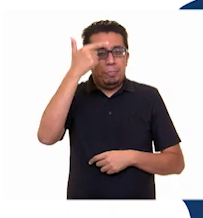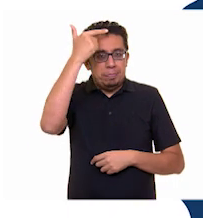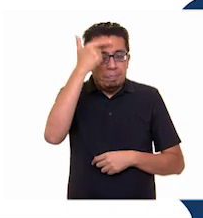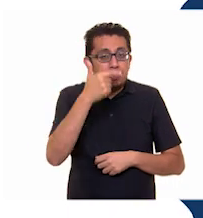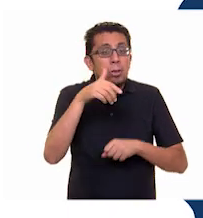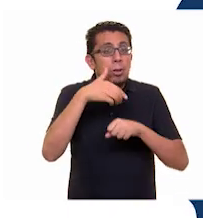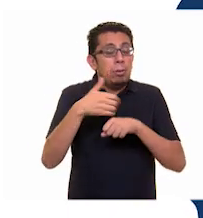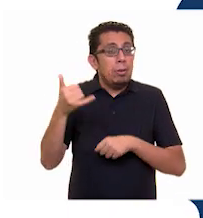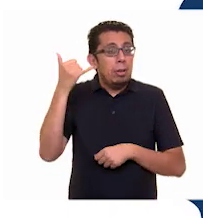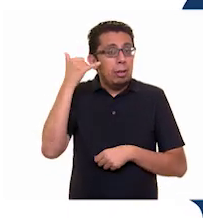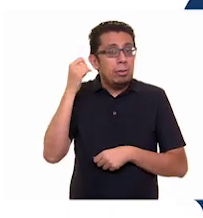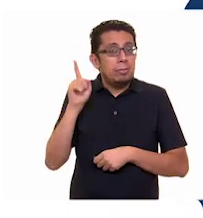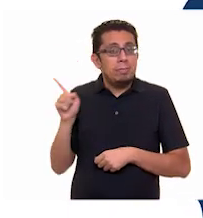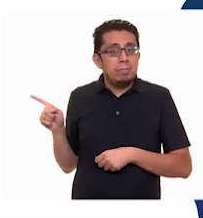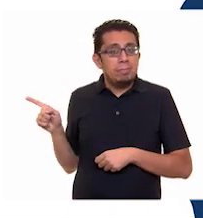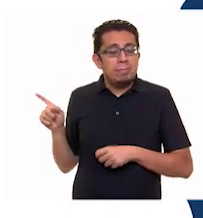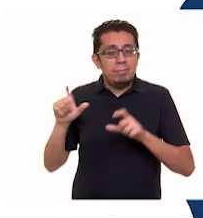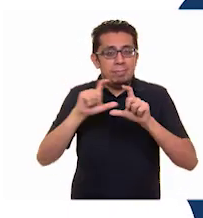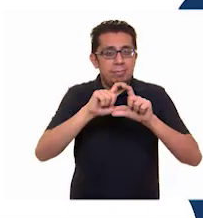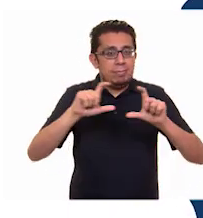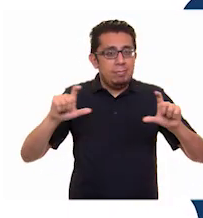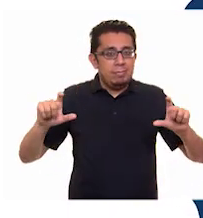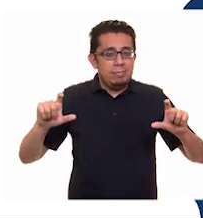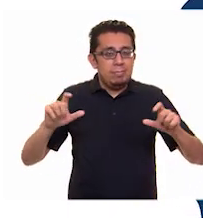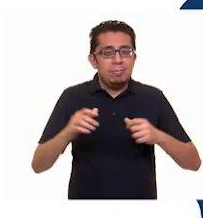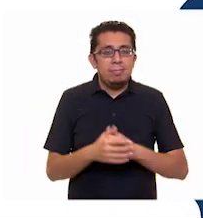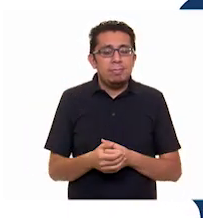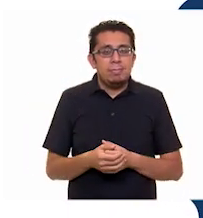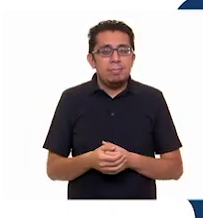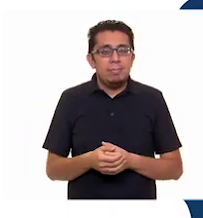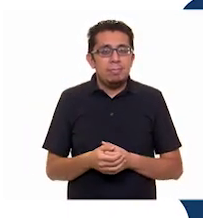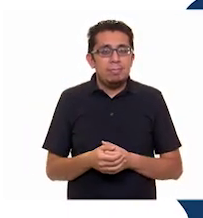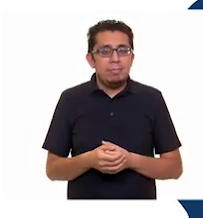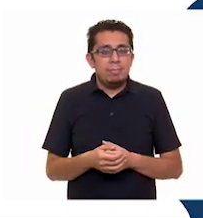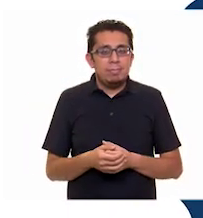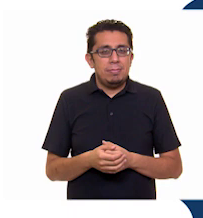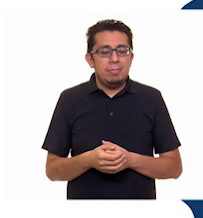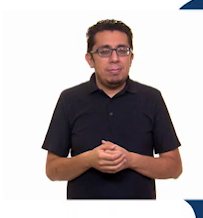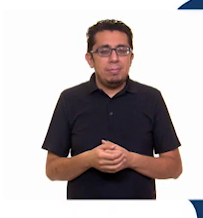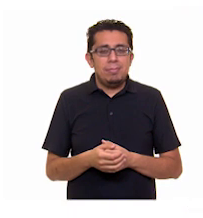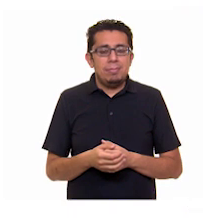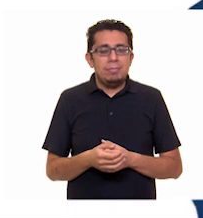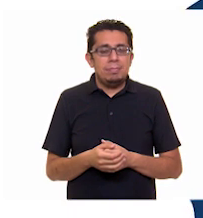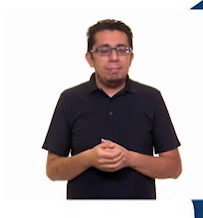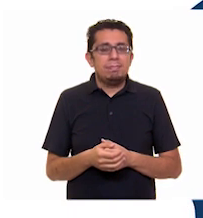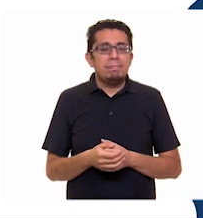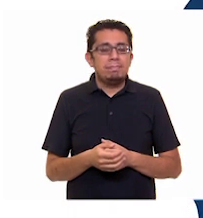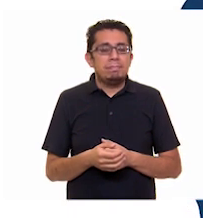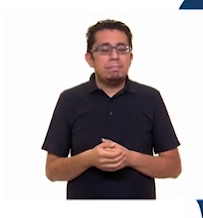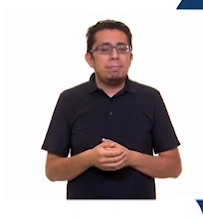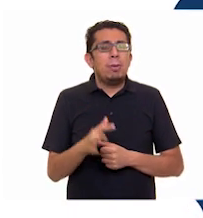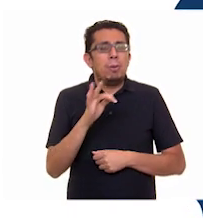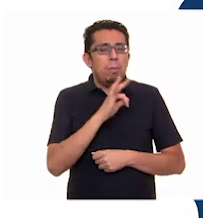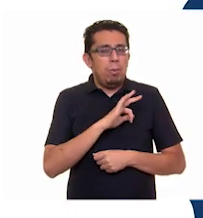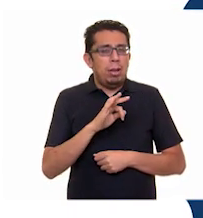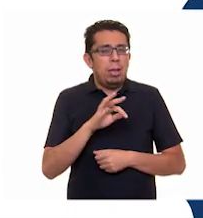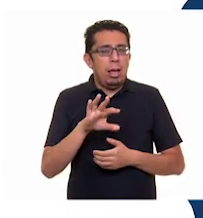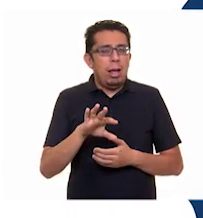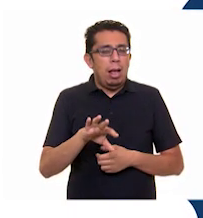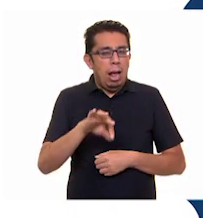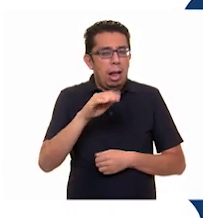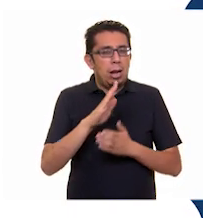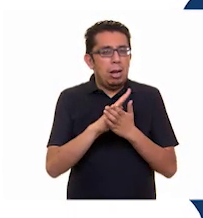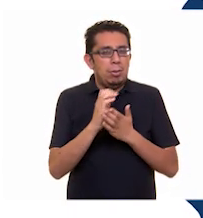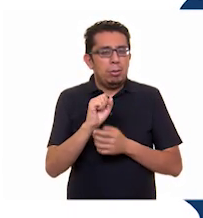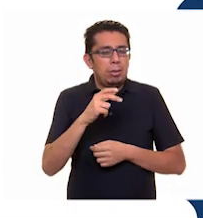5541-720413 con 100 líneas. También puedes encontrar los